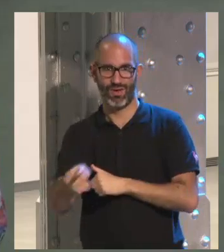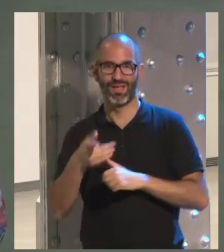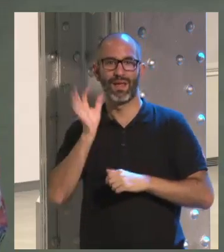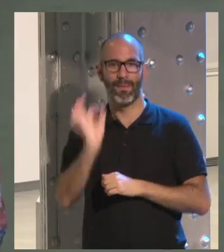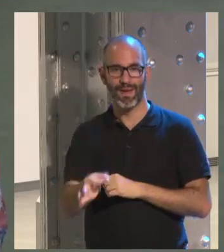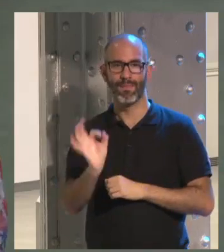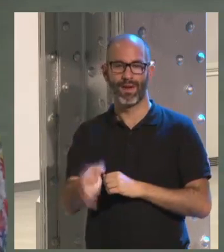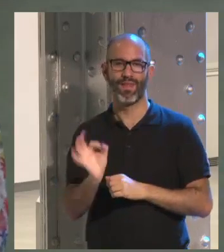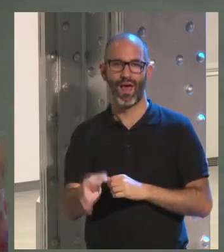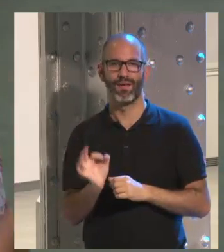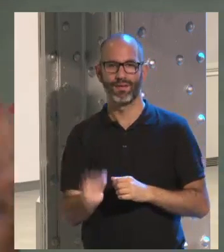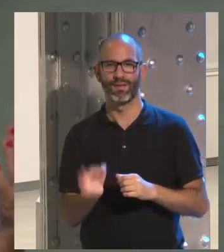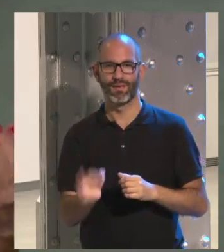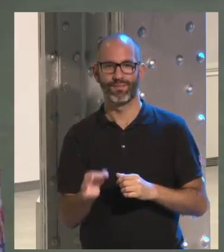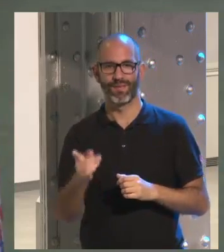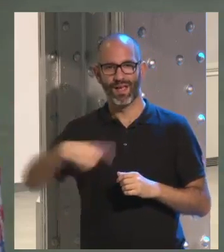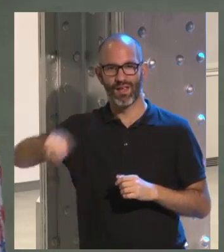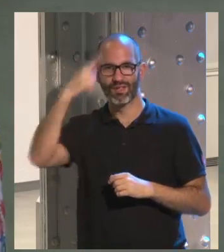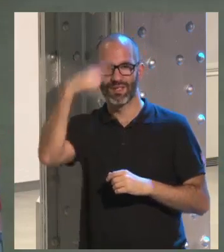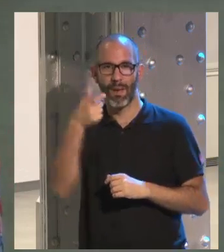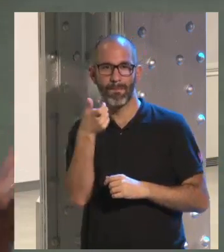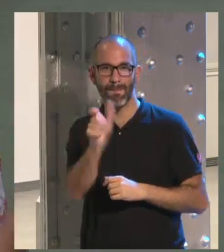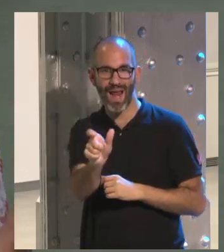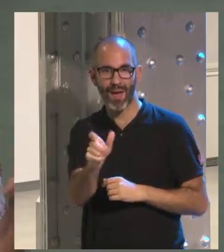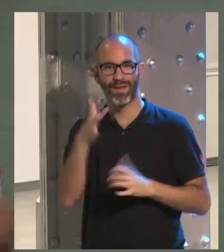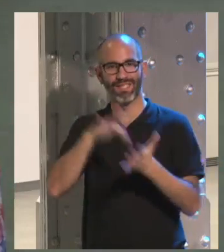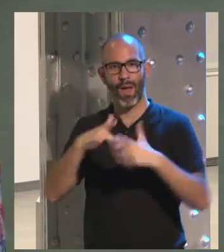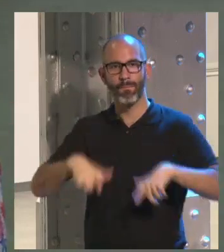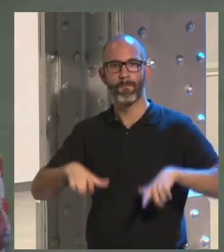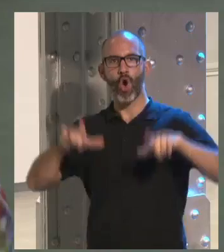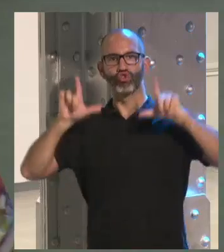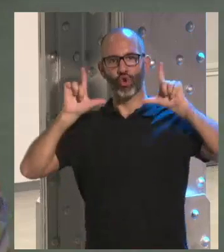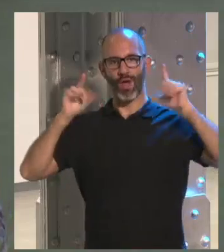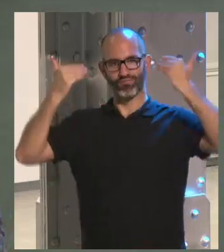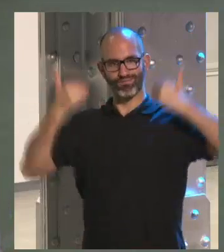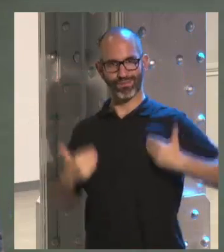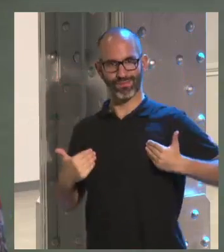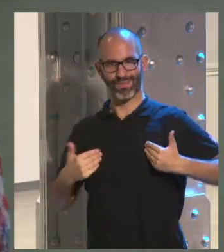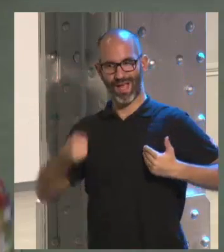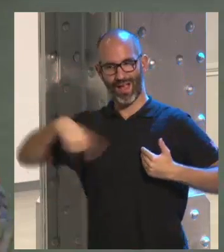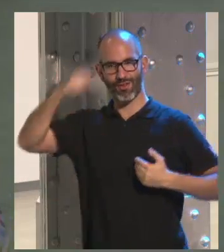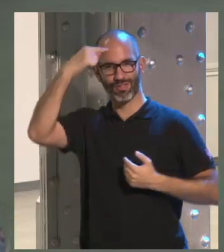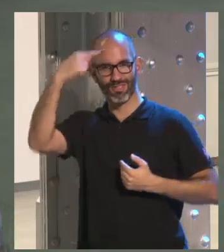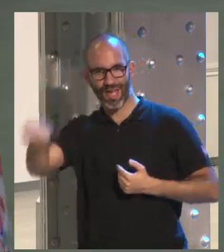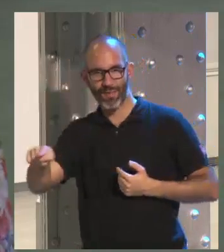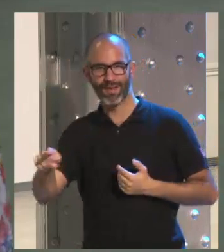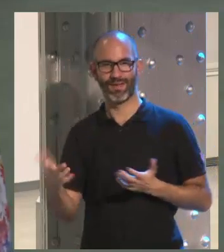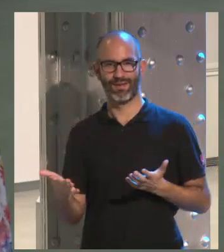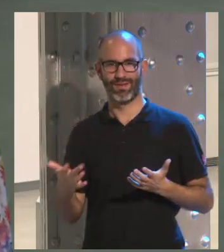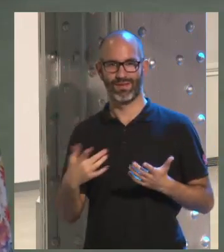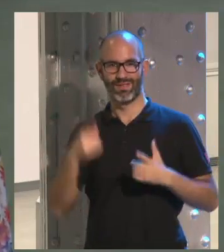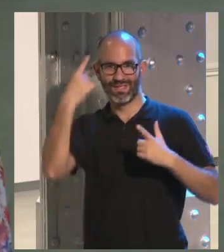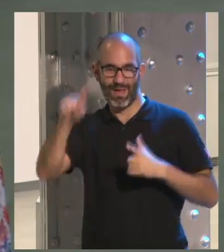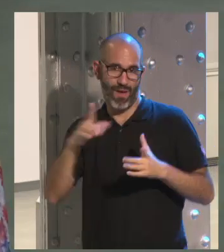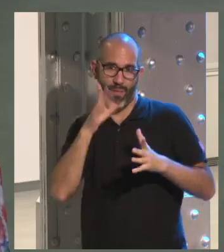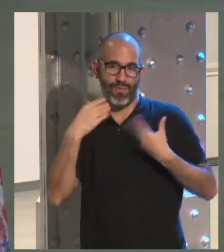que son conscientes también de esa palabra que ha salido aquí que es el postureo entonces son conscientes también de que eso también ocurre en